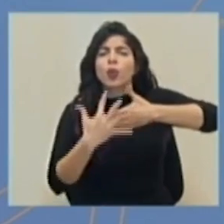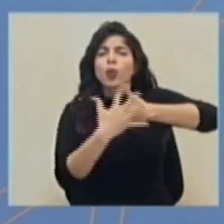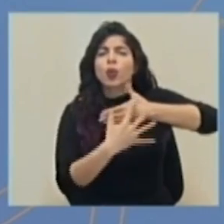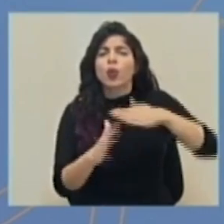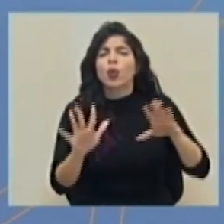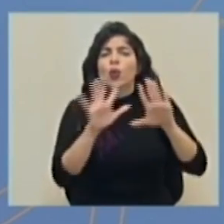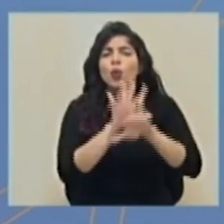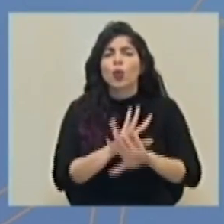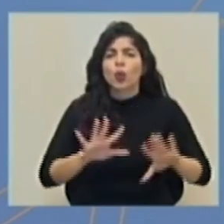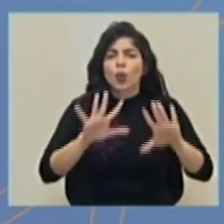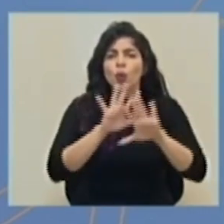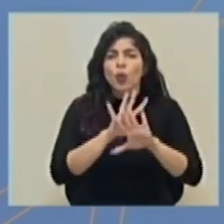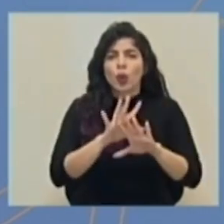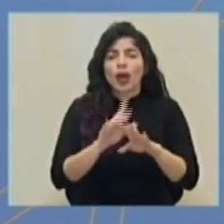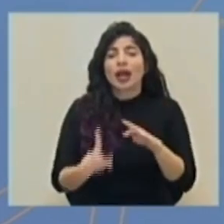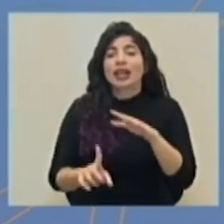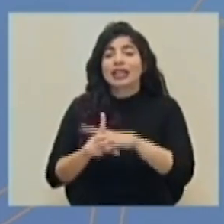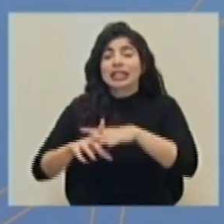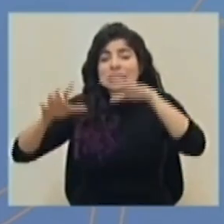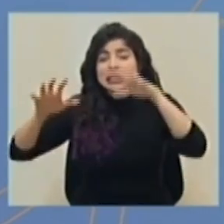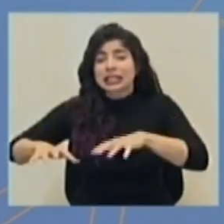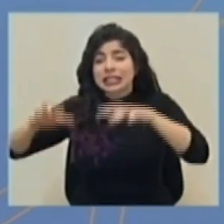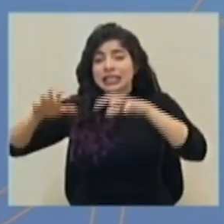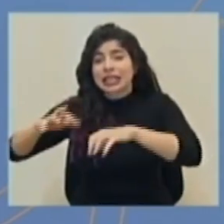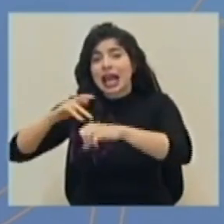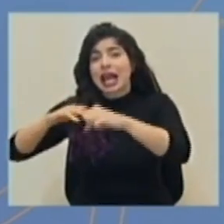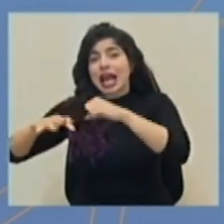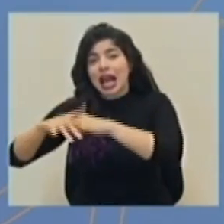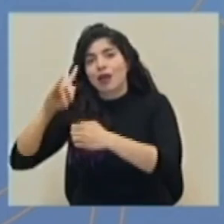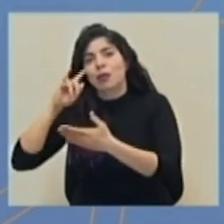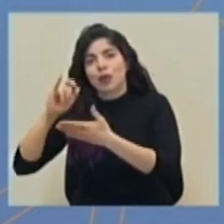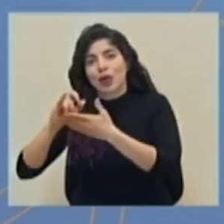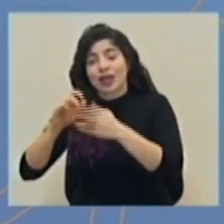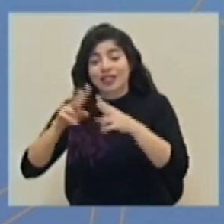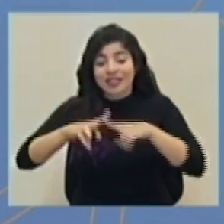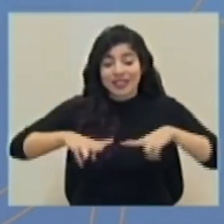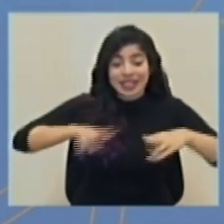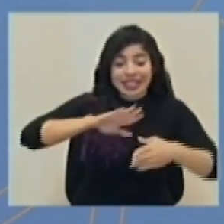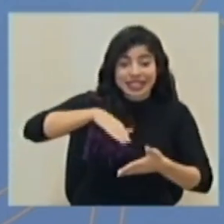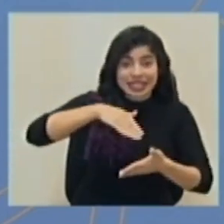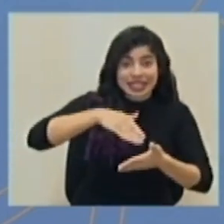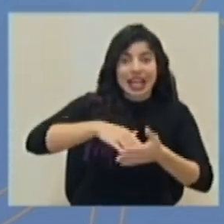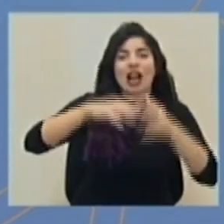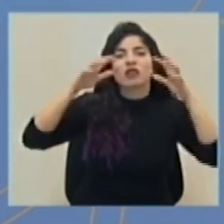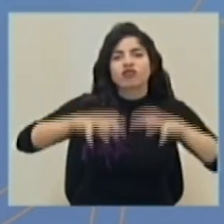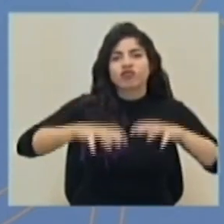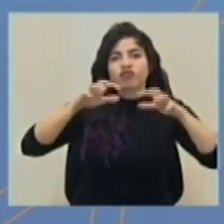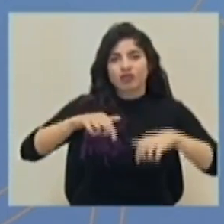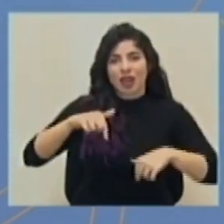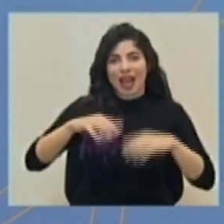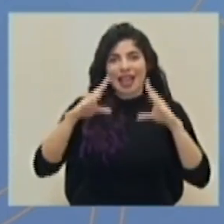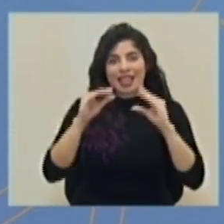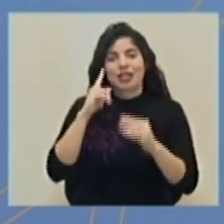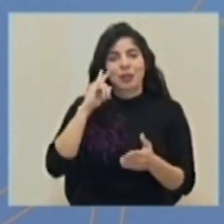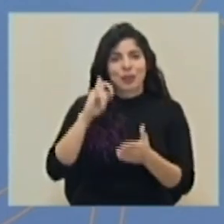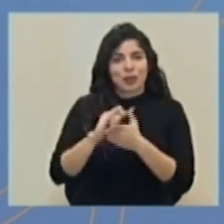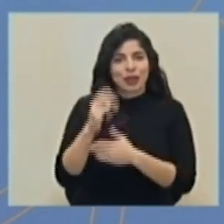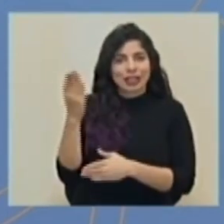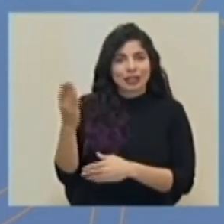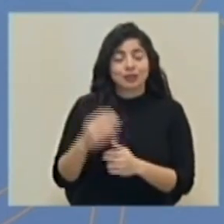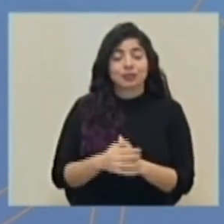presentando en el mar Caribe y eventualmente aquí en el Valle Central ahora en horas de la tarde. En la próxima